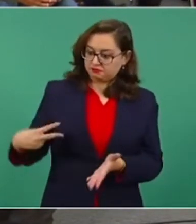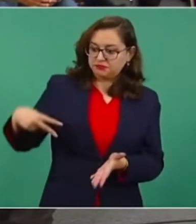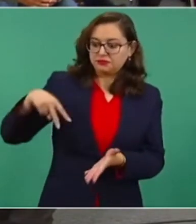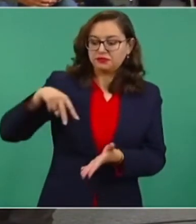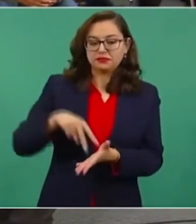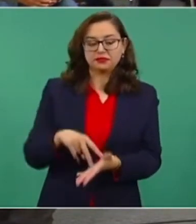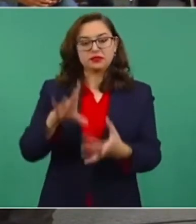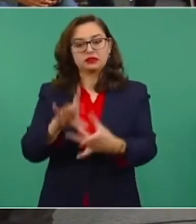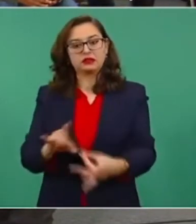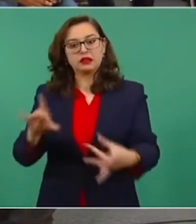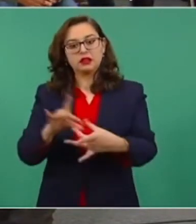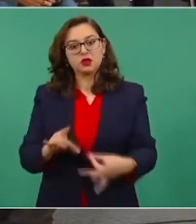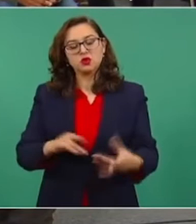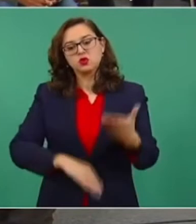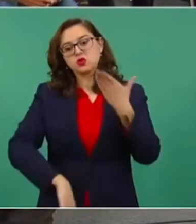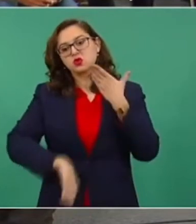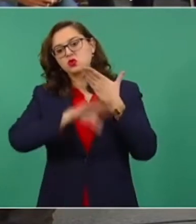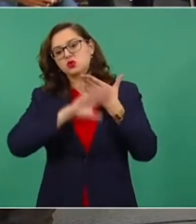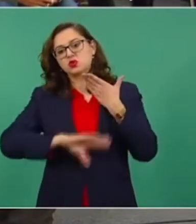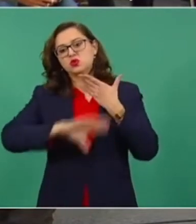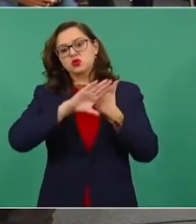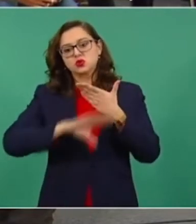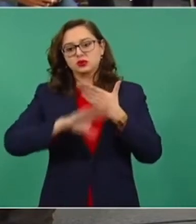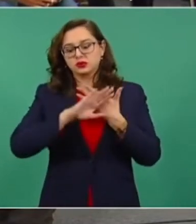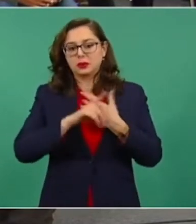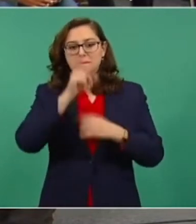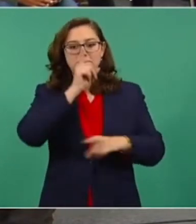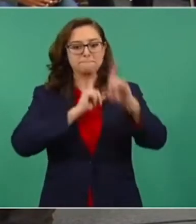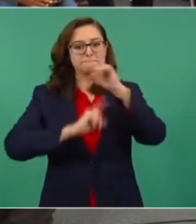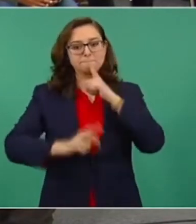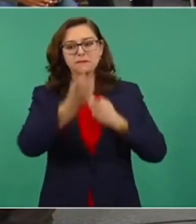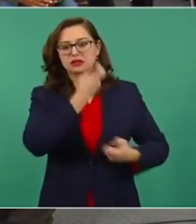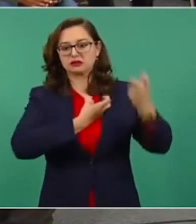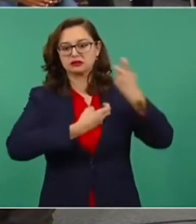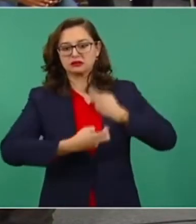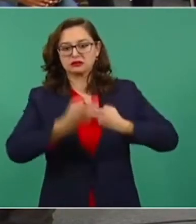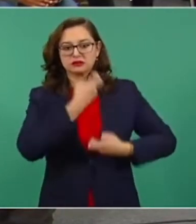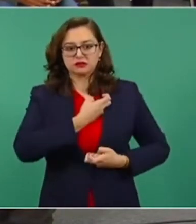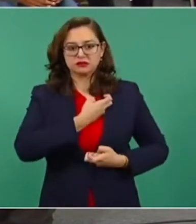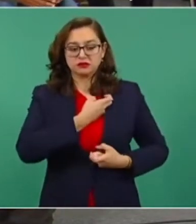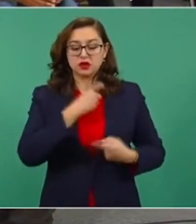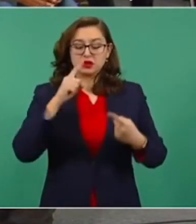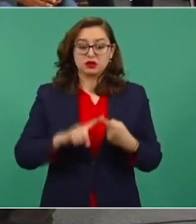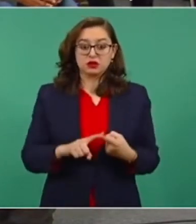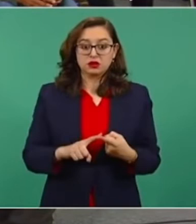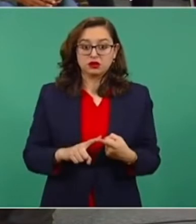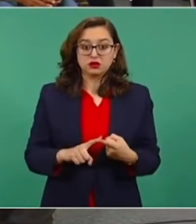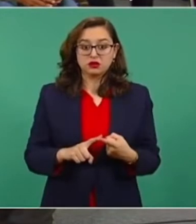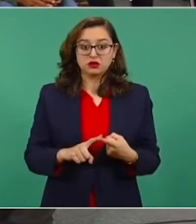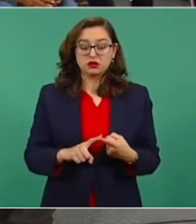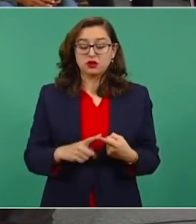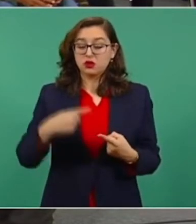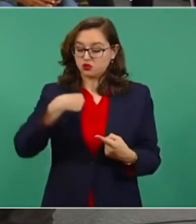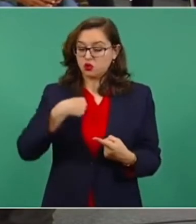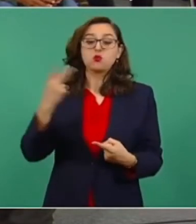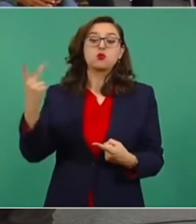Quiero precisar que no pertenezco a ningún partido político, ni soy hija de Soros, ni líder de Soros,